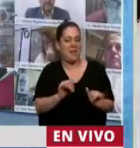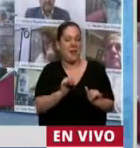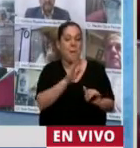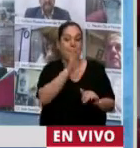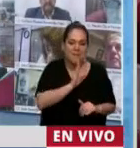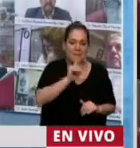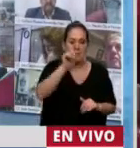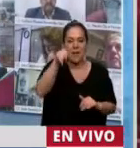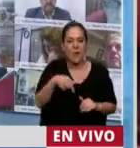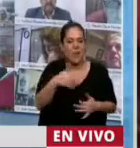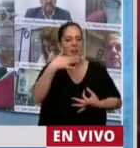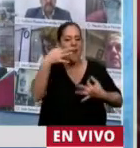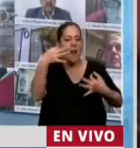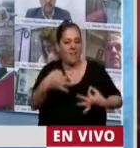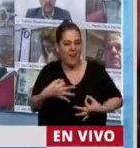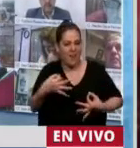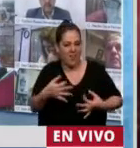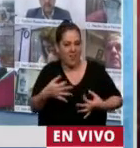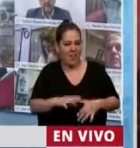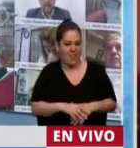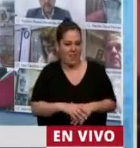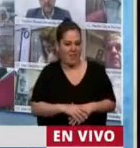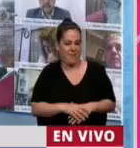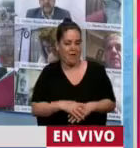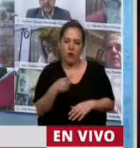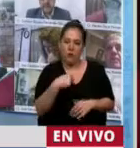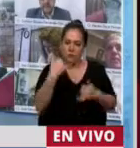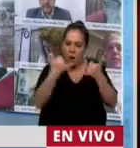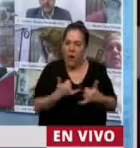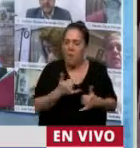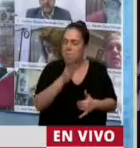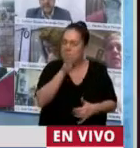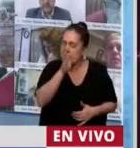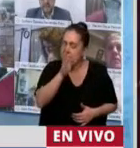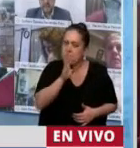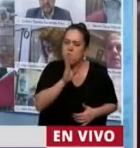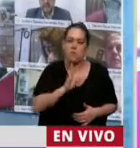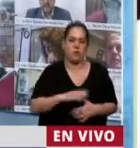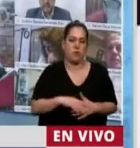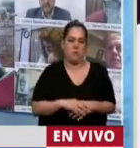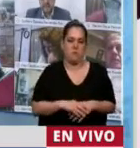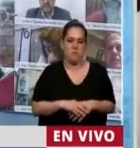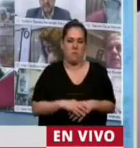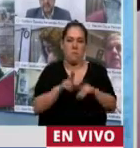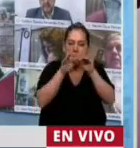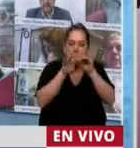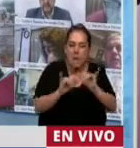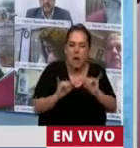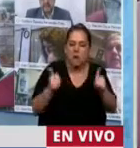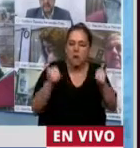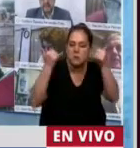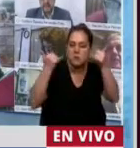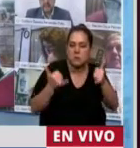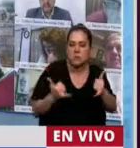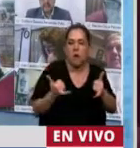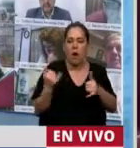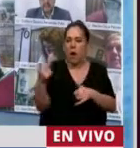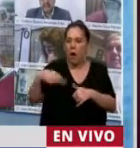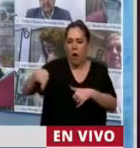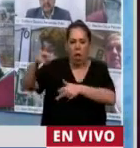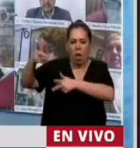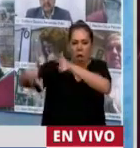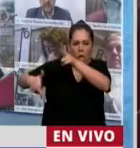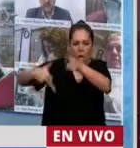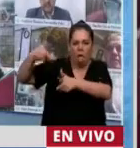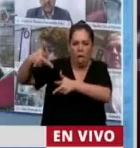gobernar mayoritariamente en la Argentina y vamos a ejercer ese derecho de gobernar, ¿no? Y se viene un tema fuerte